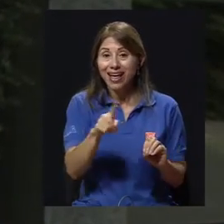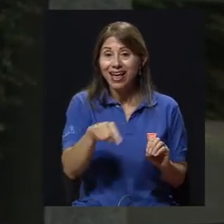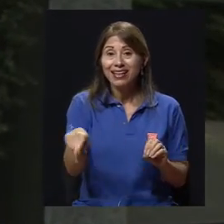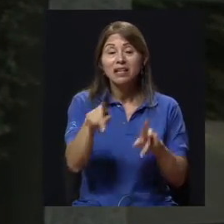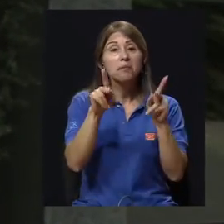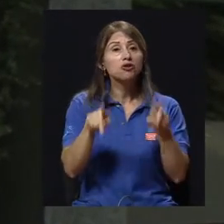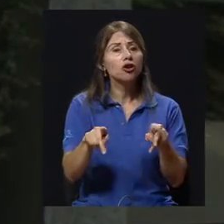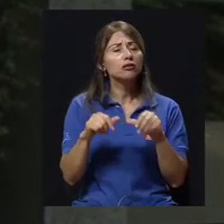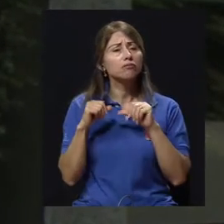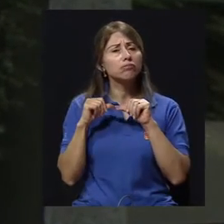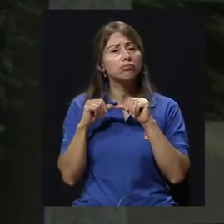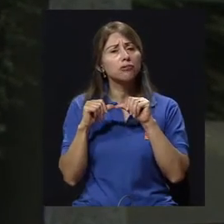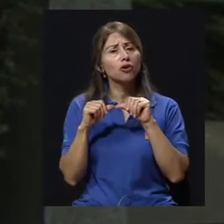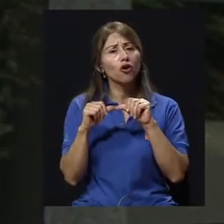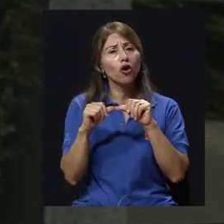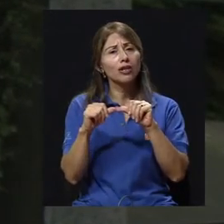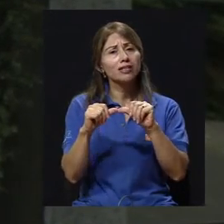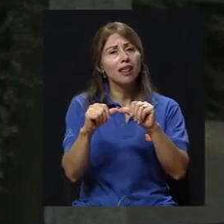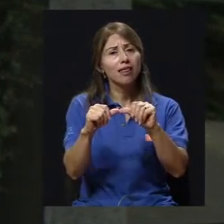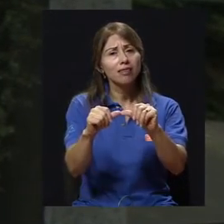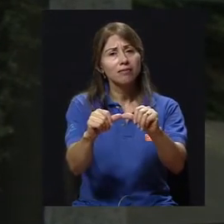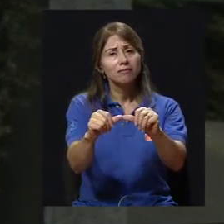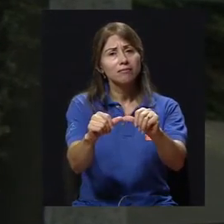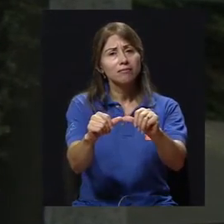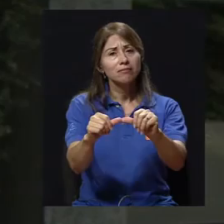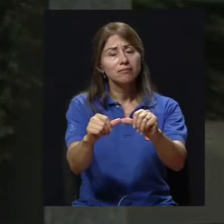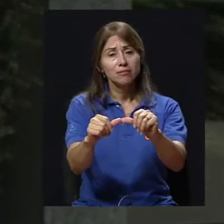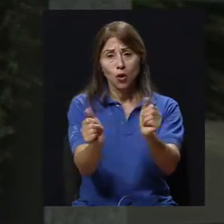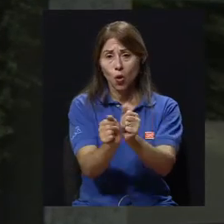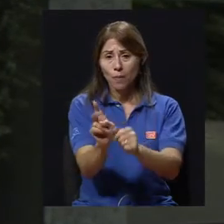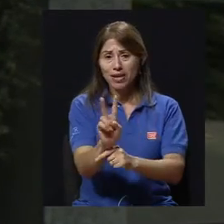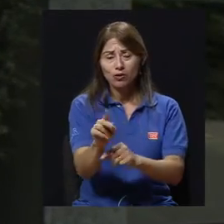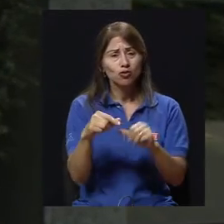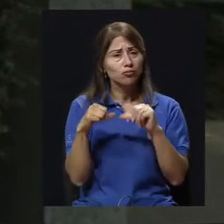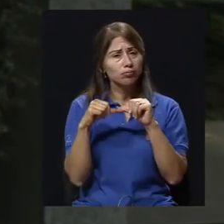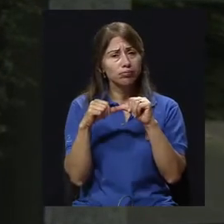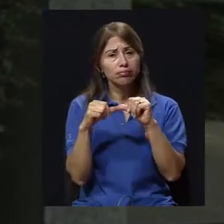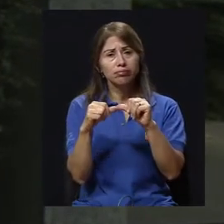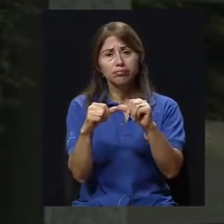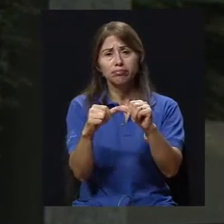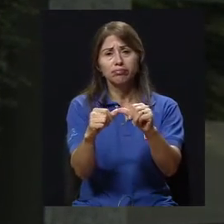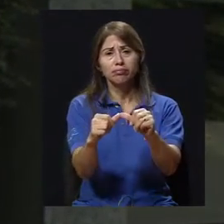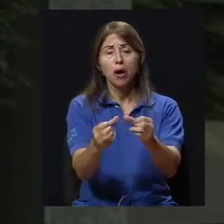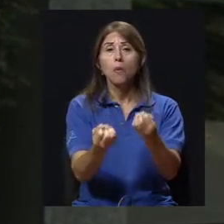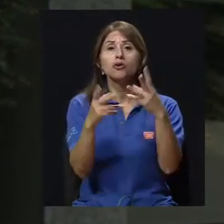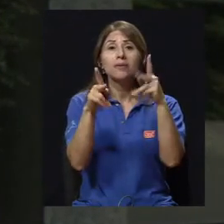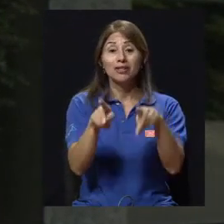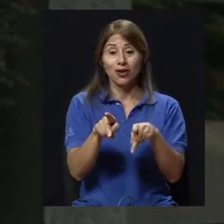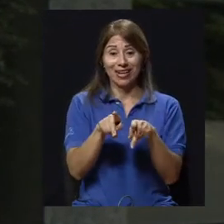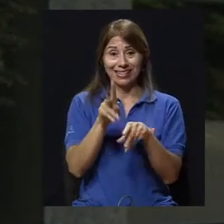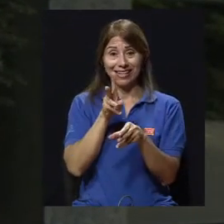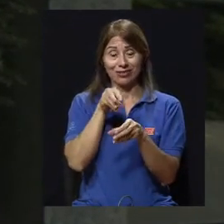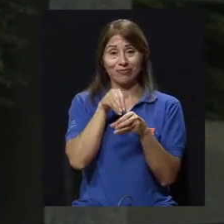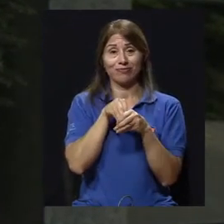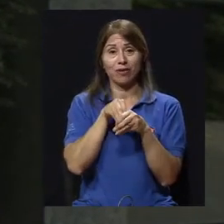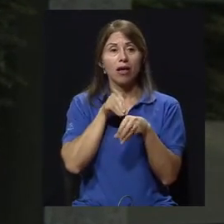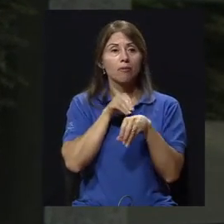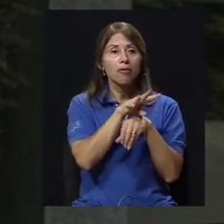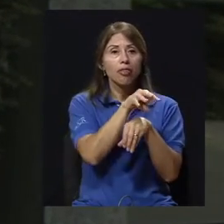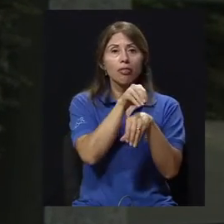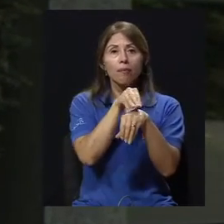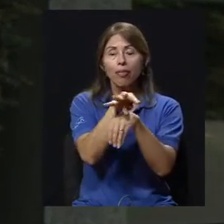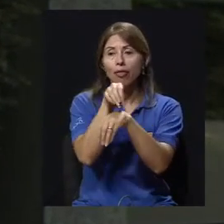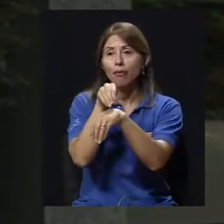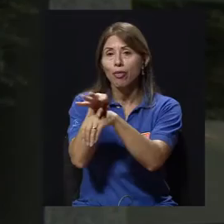cronicidad y que continúa con el virus. Muchos de ellos continúan transmitiendo el virus de la